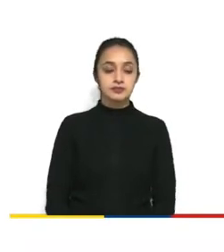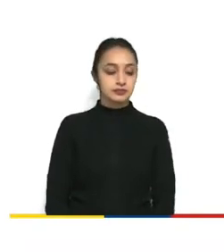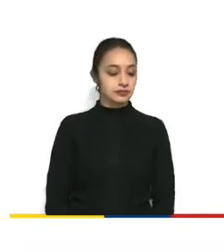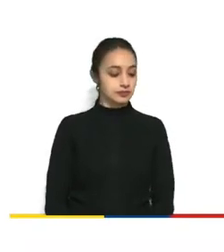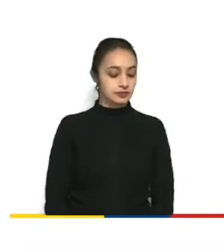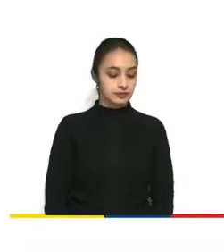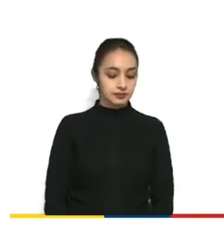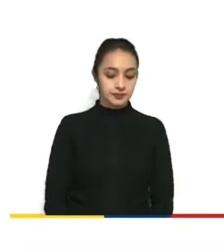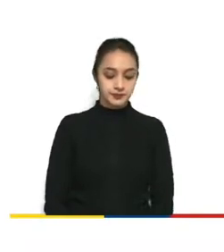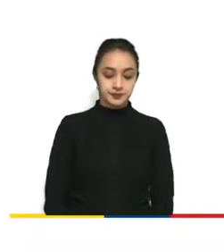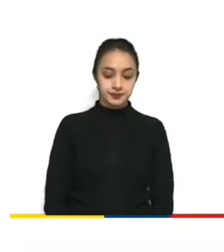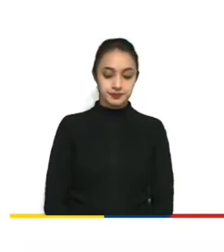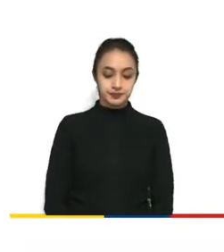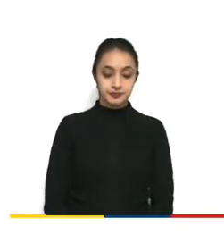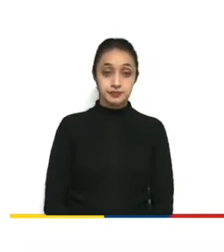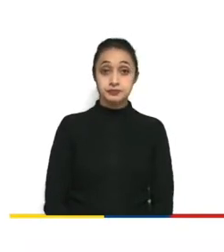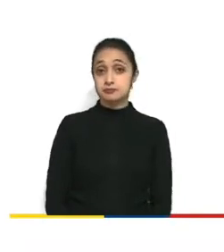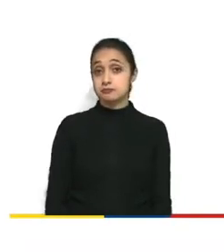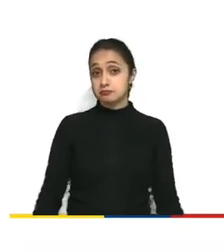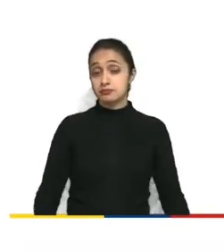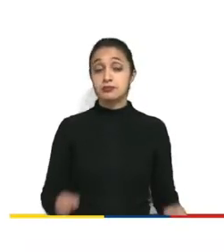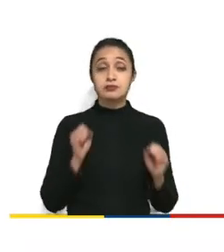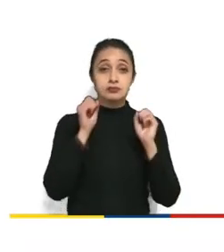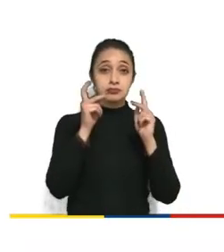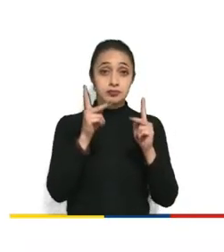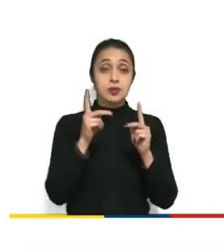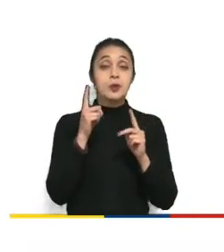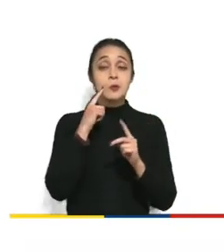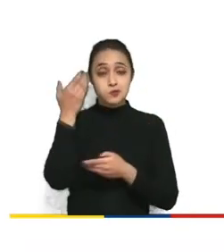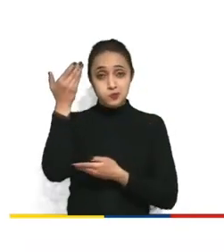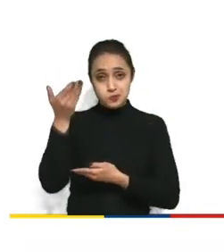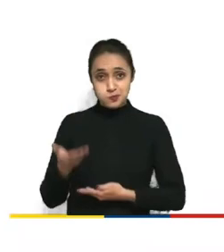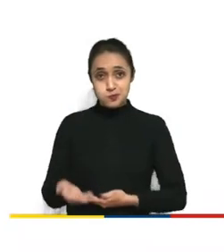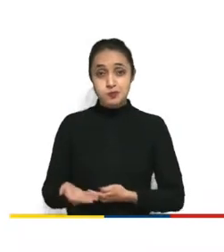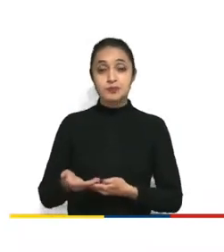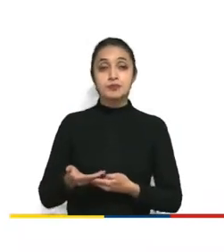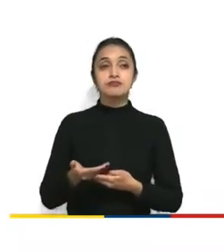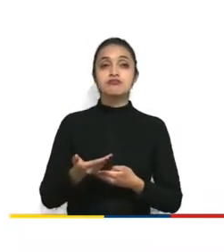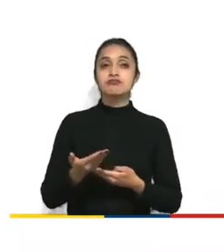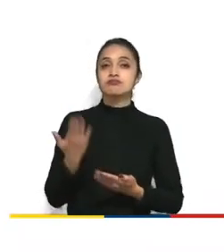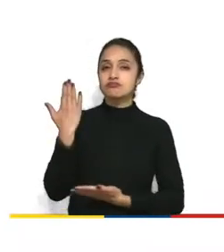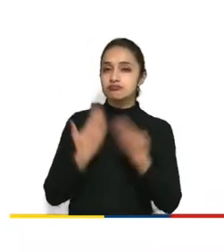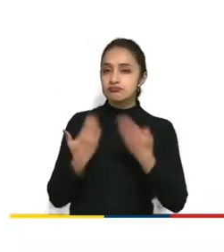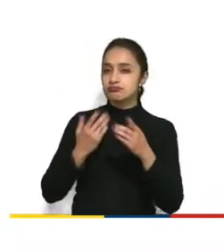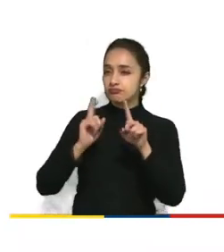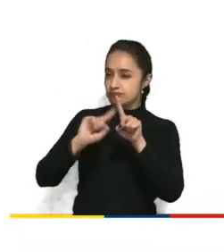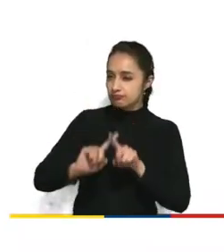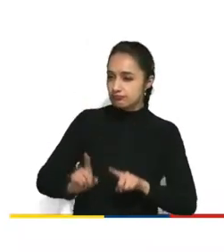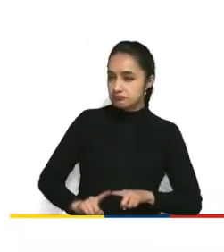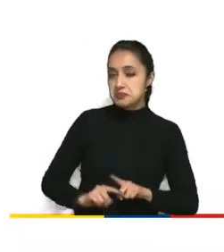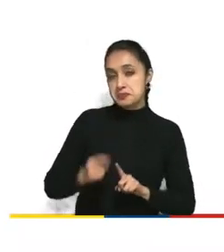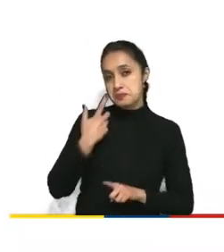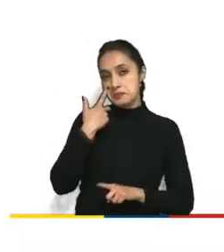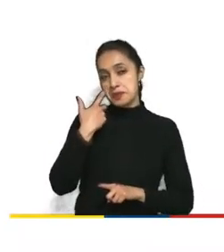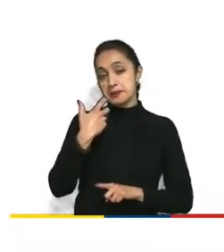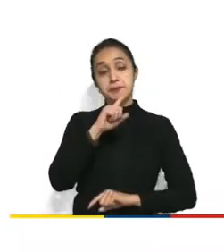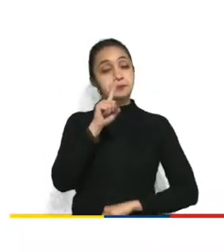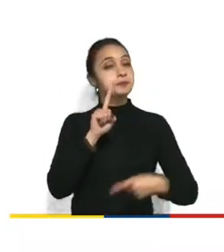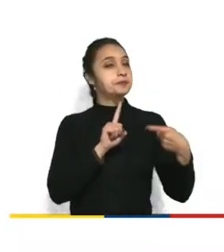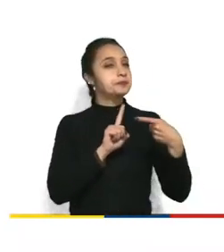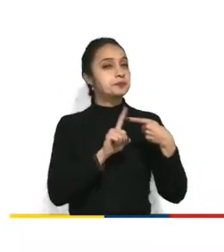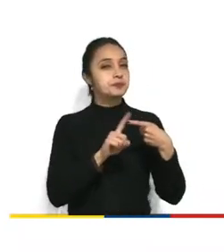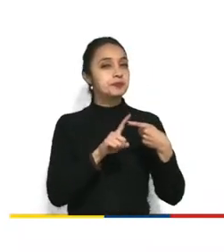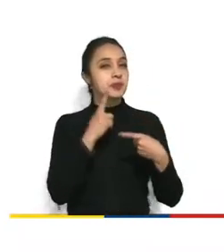ok entonces aquí tenemos los diferentes tipos de ofertas relevantes el primer tipo sería